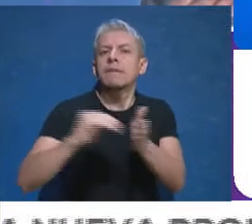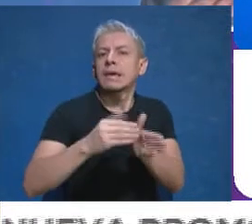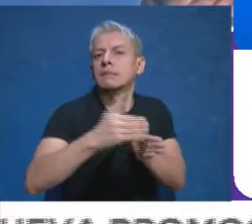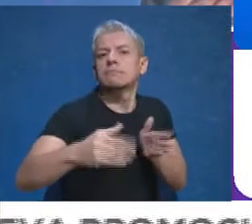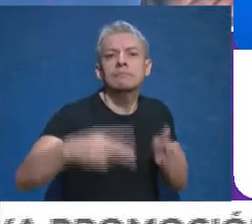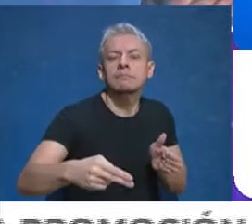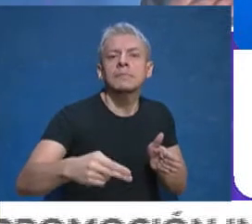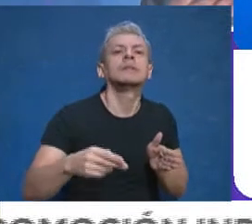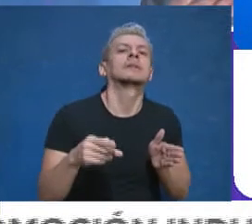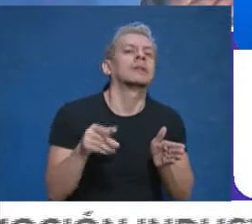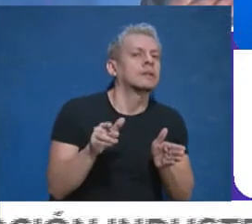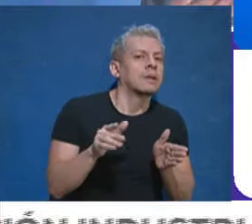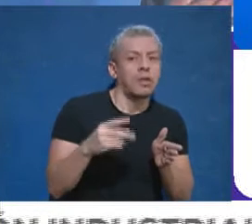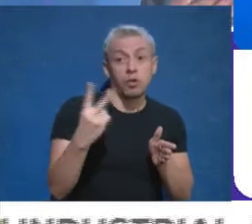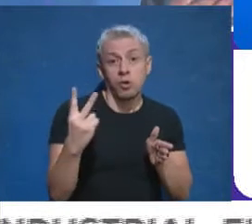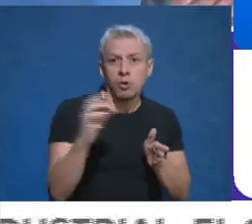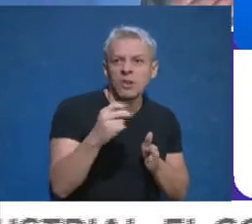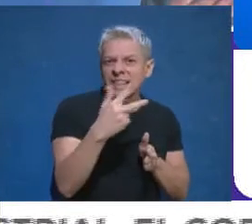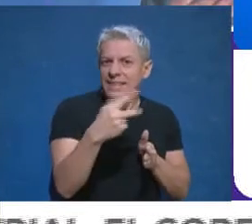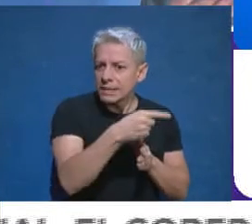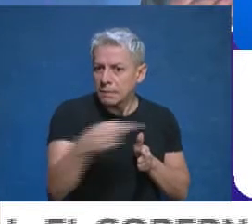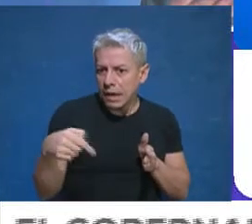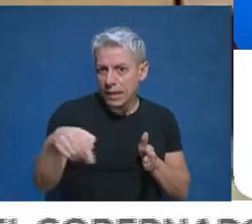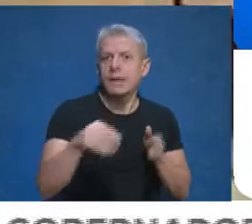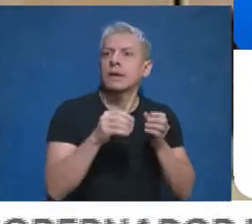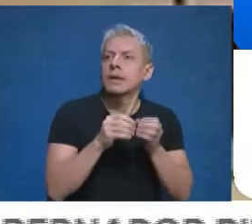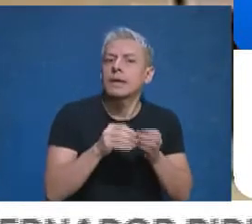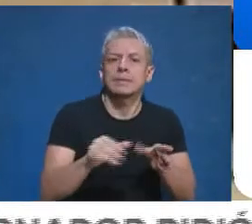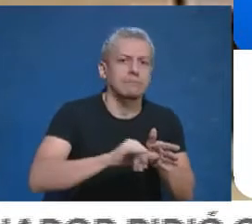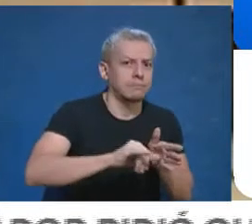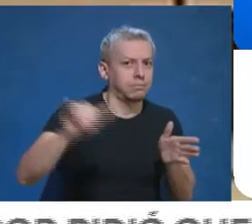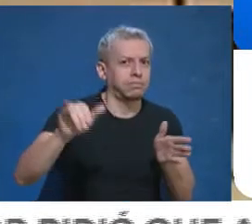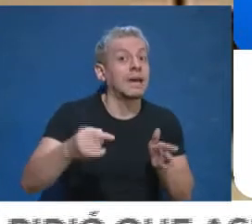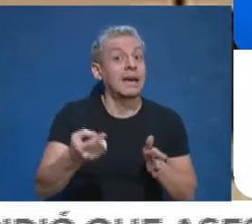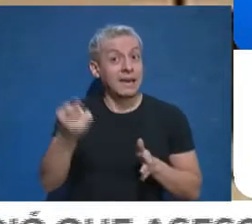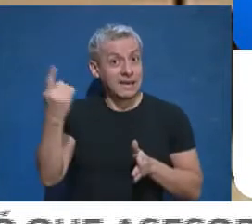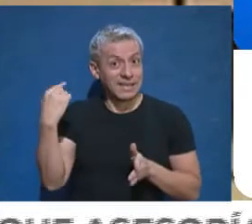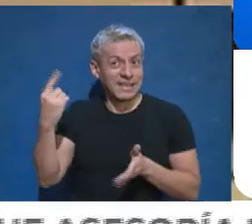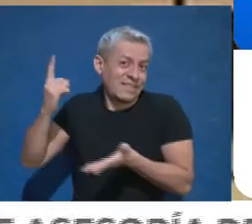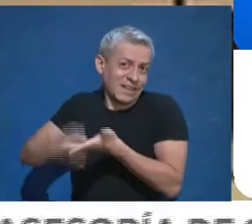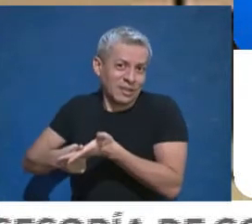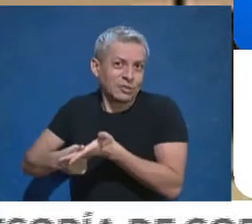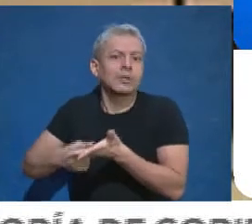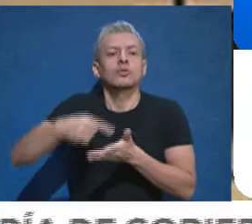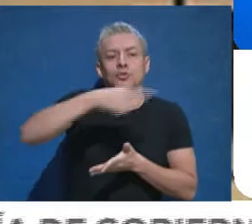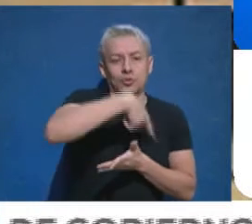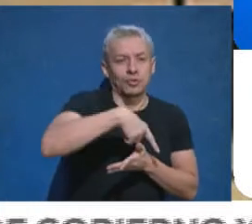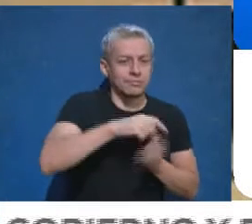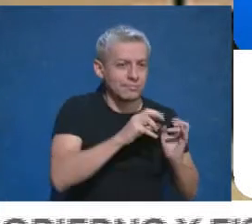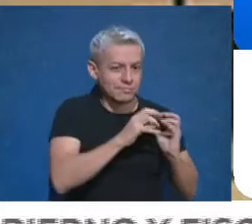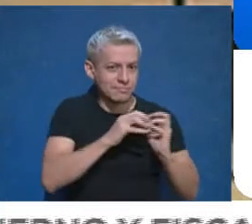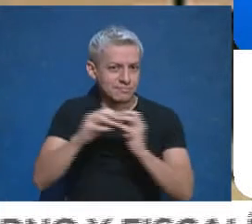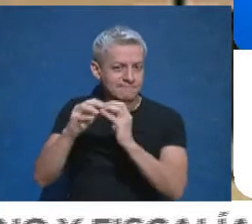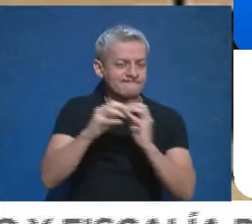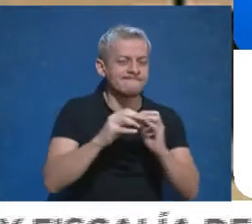Estimamos iniciarla en dos o tres semanas. Usted sabe que el decreto se publicó ante ayer, así que estamos empezando a estudiar y a